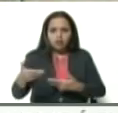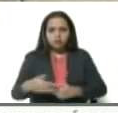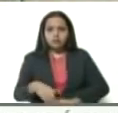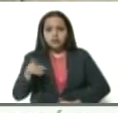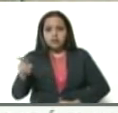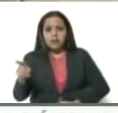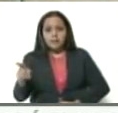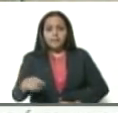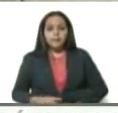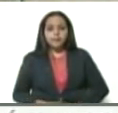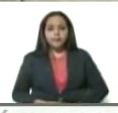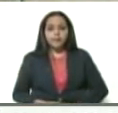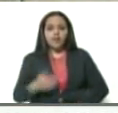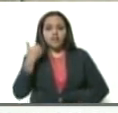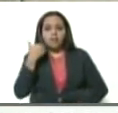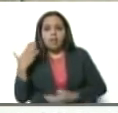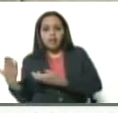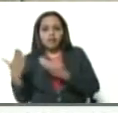Fíjense ustedes.